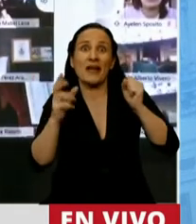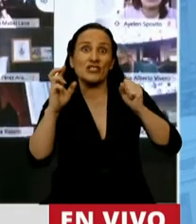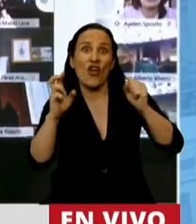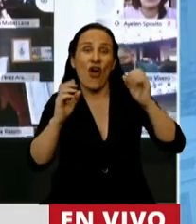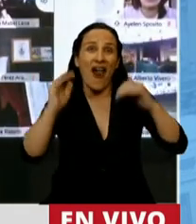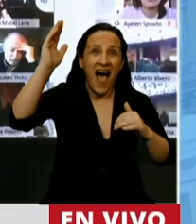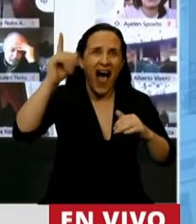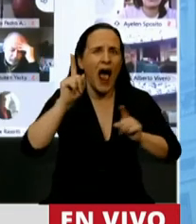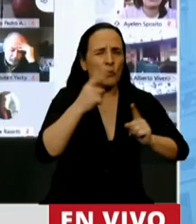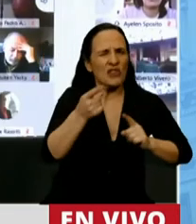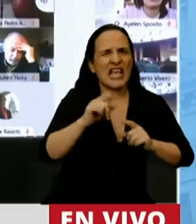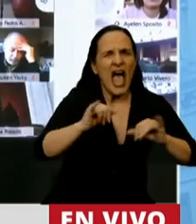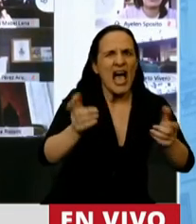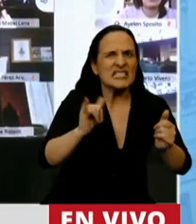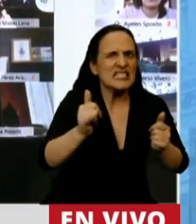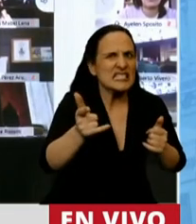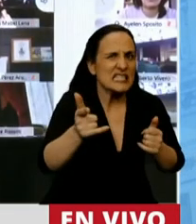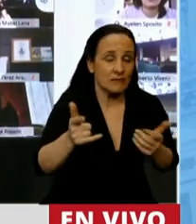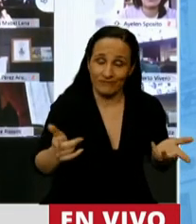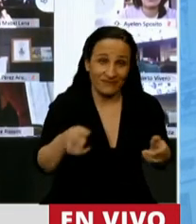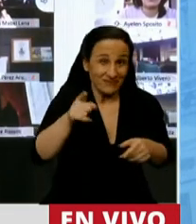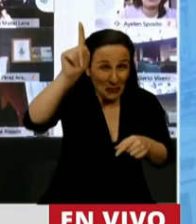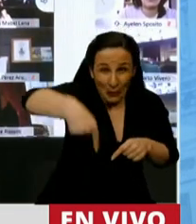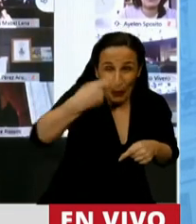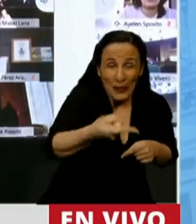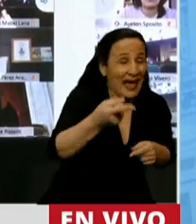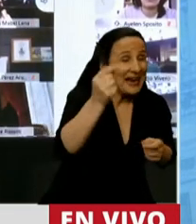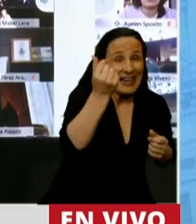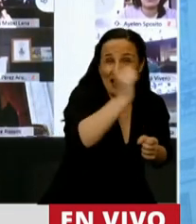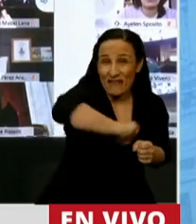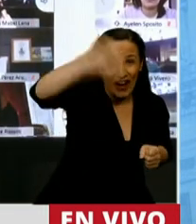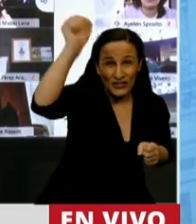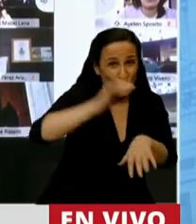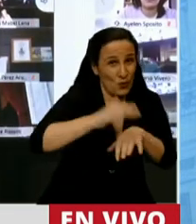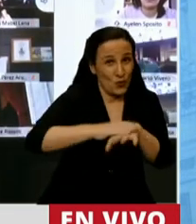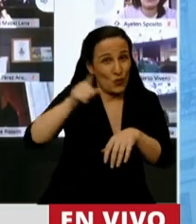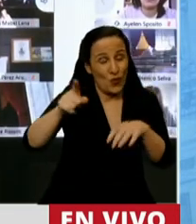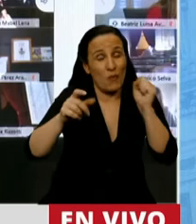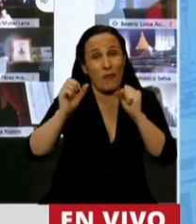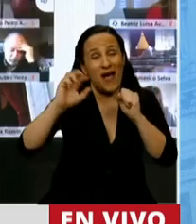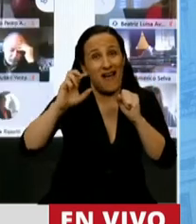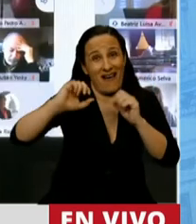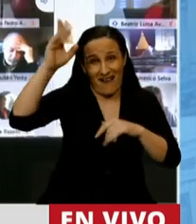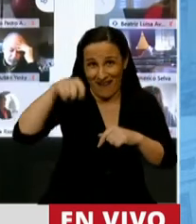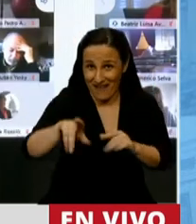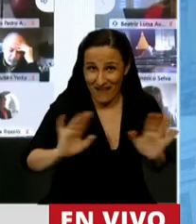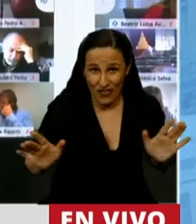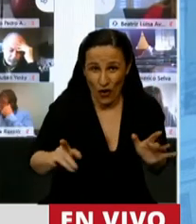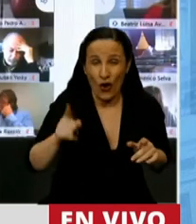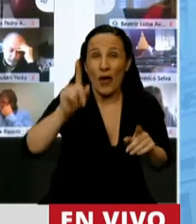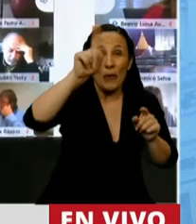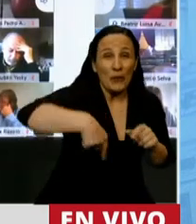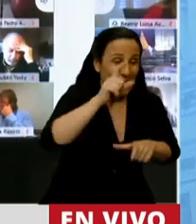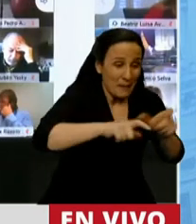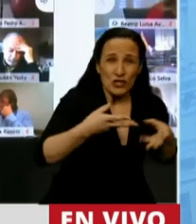algunos promueven, que son la verdadera madre de las hiperinflaciones en nuestro país, que son verdaderas depresoras de los ingresos y el